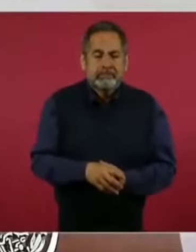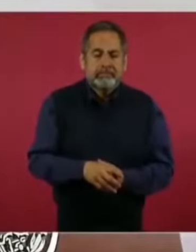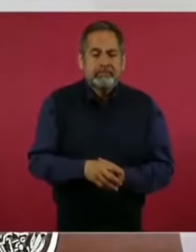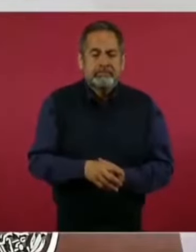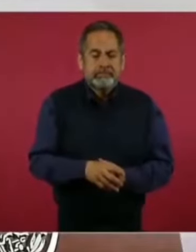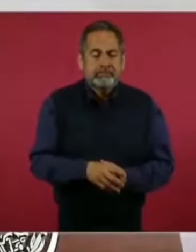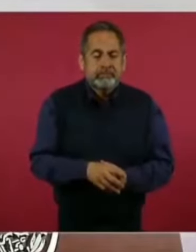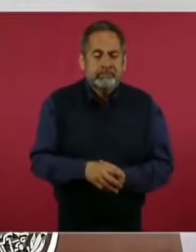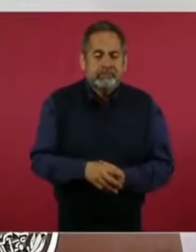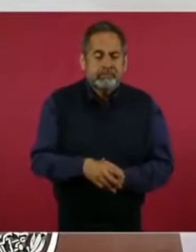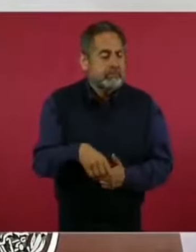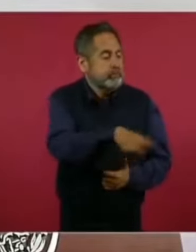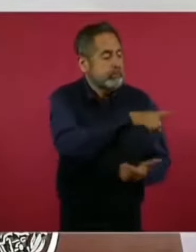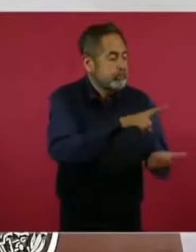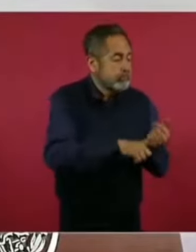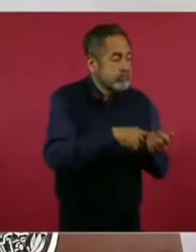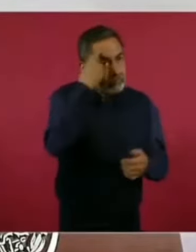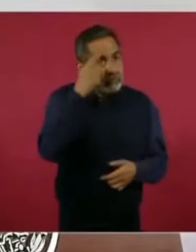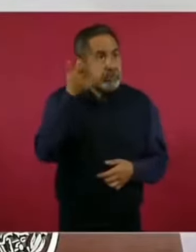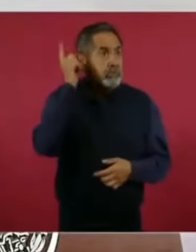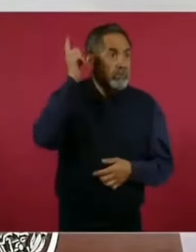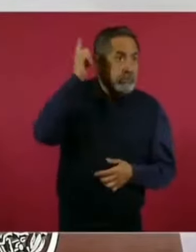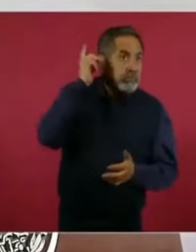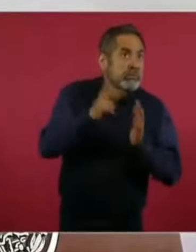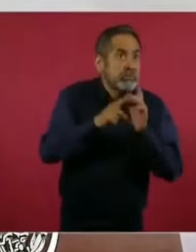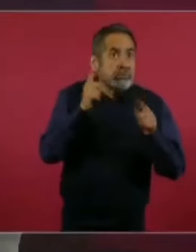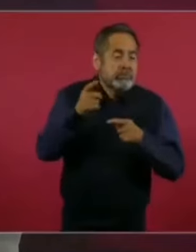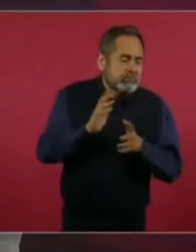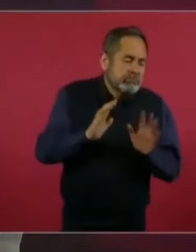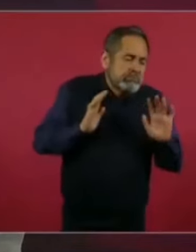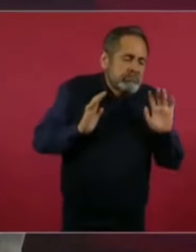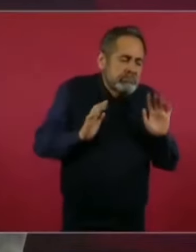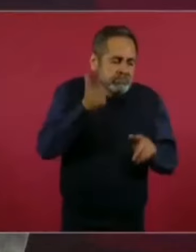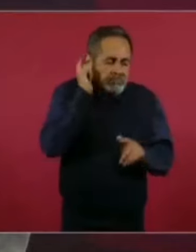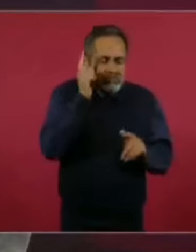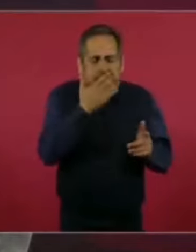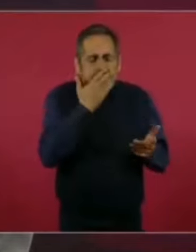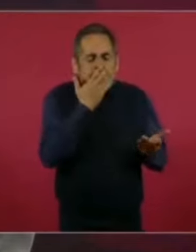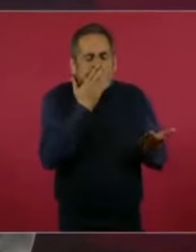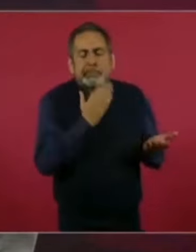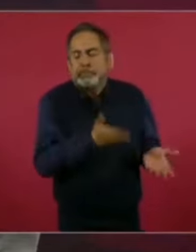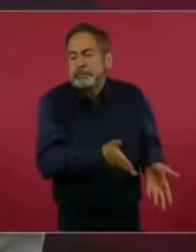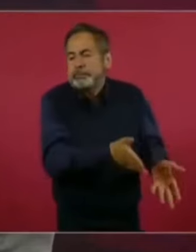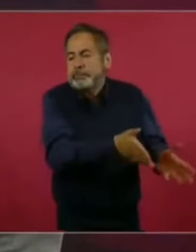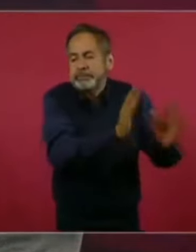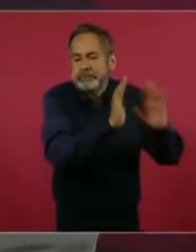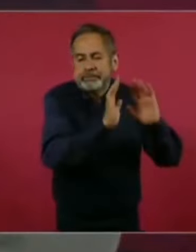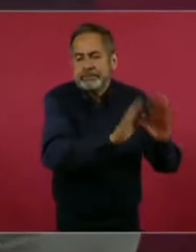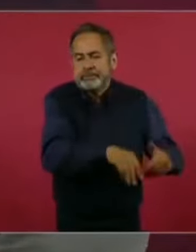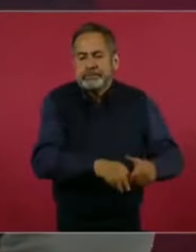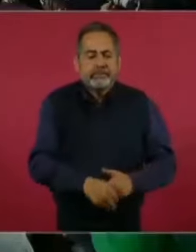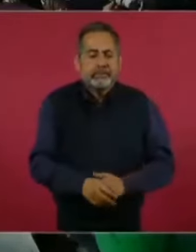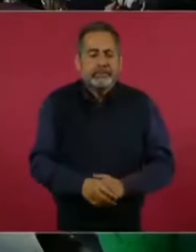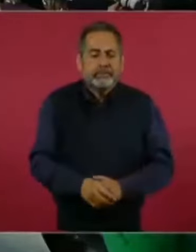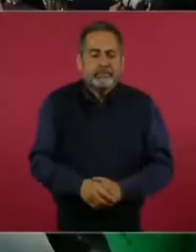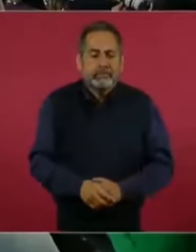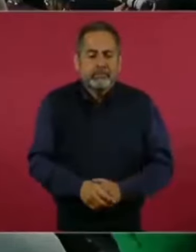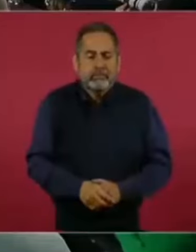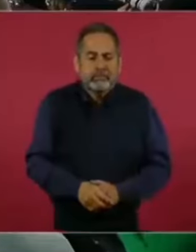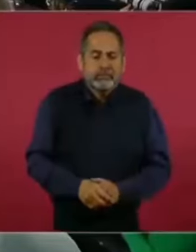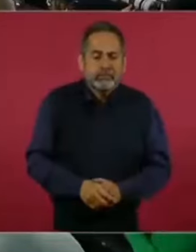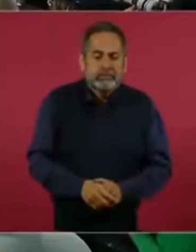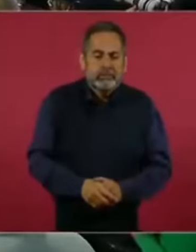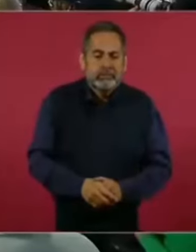esperanza, sobre todo quienes